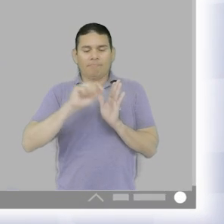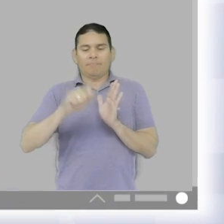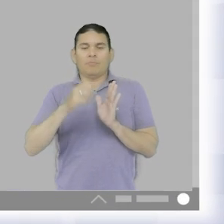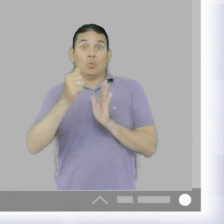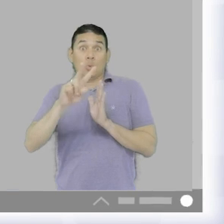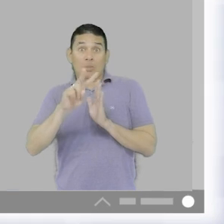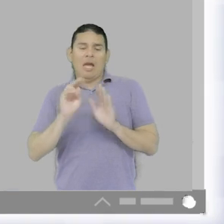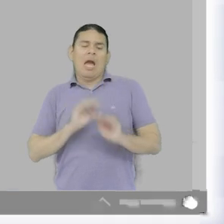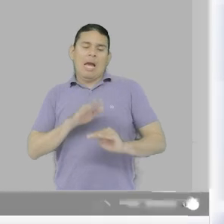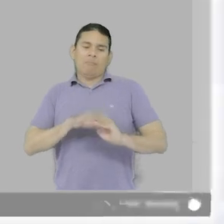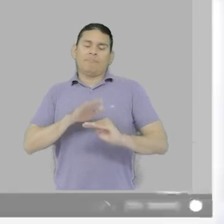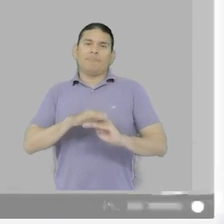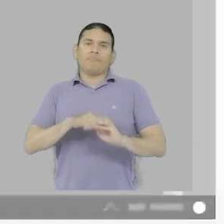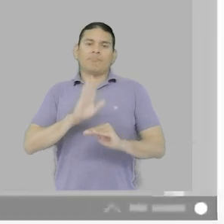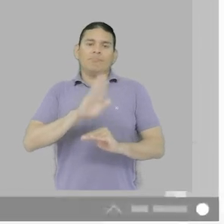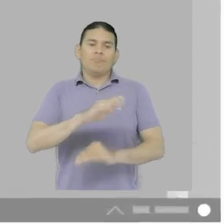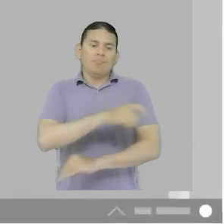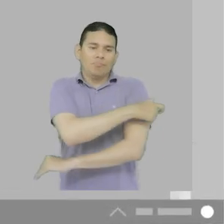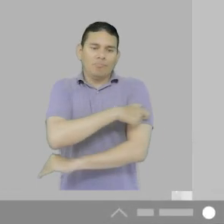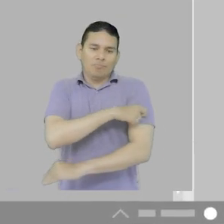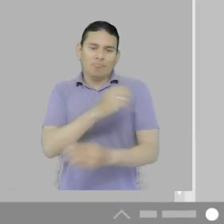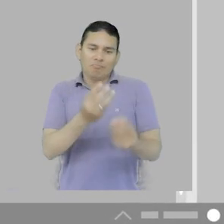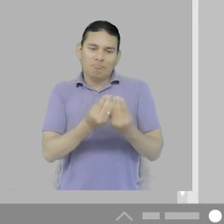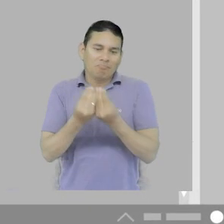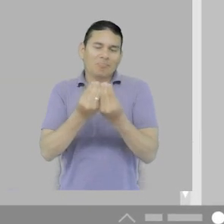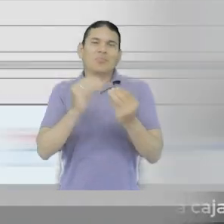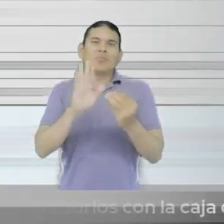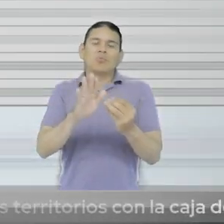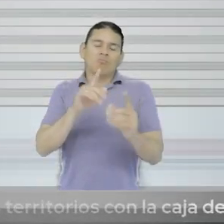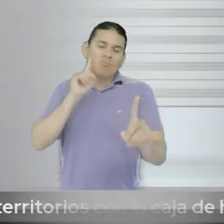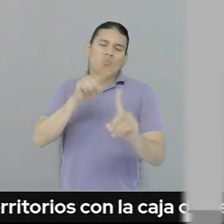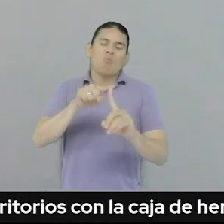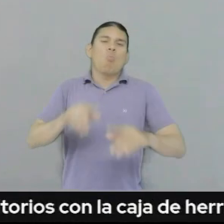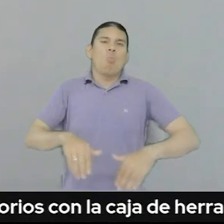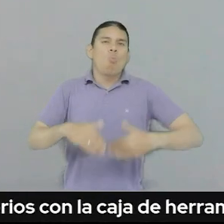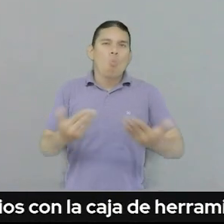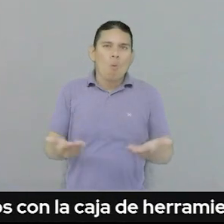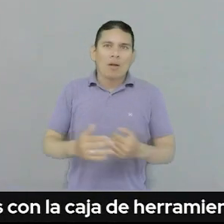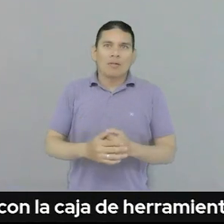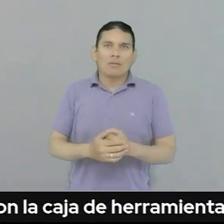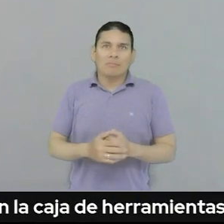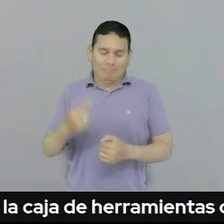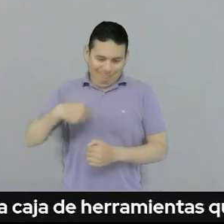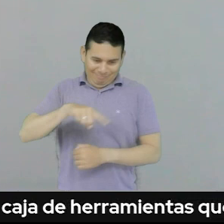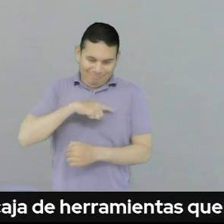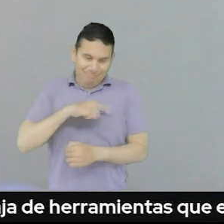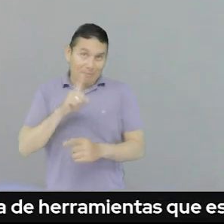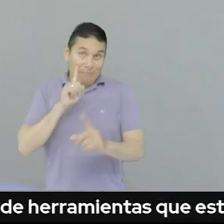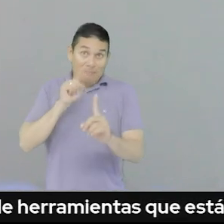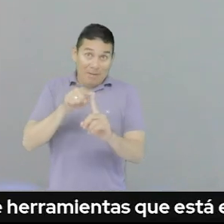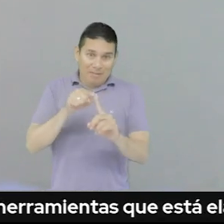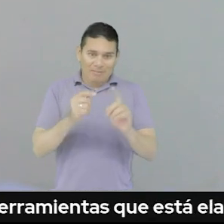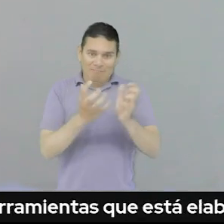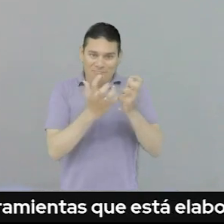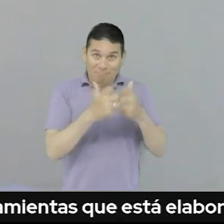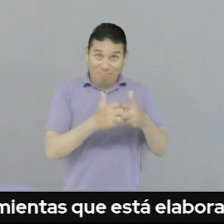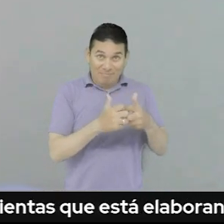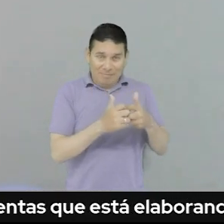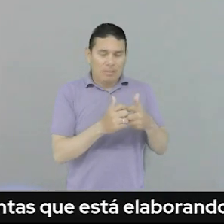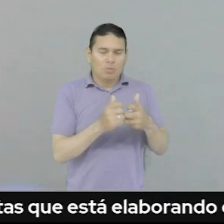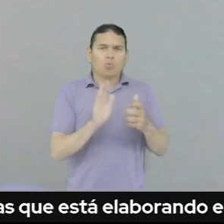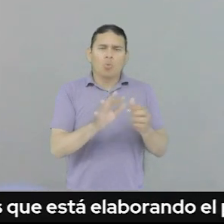12, le dice a los comités de discapacidad cuáles son sus objetivos. Entonces, con este plan operativo, lo que se busca es que los territorios